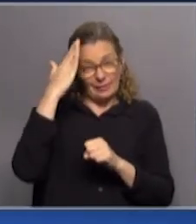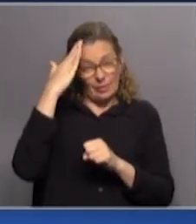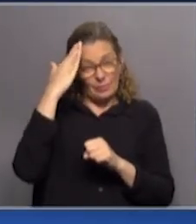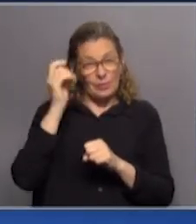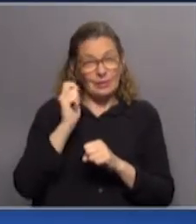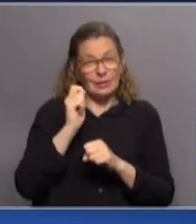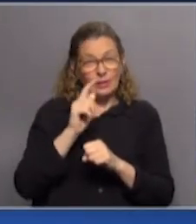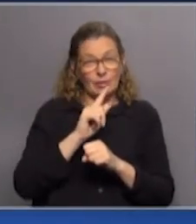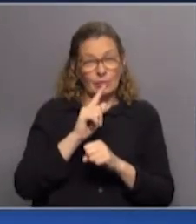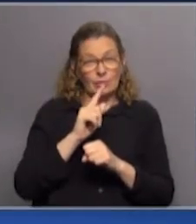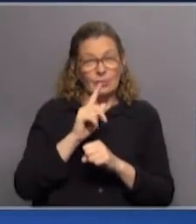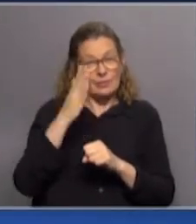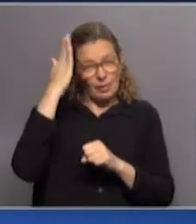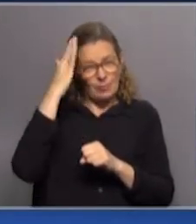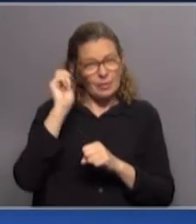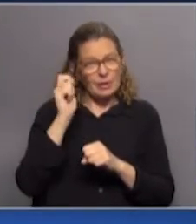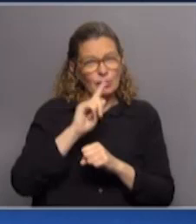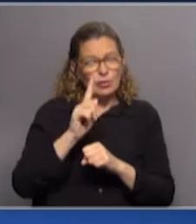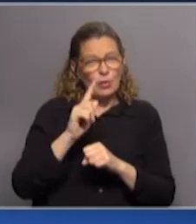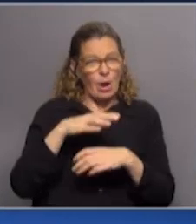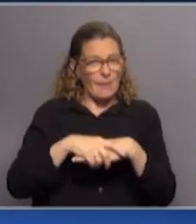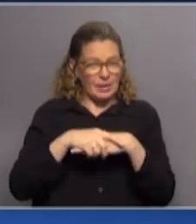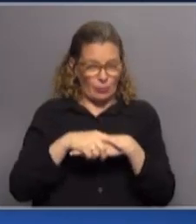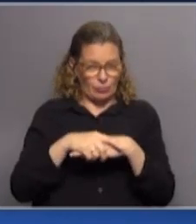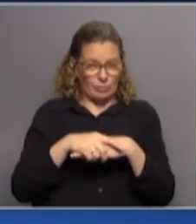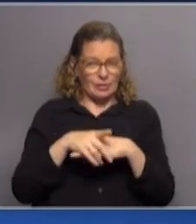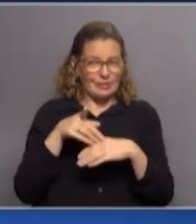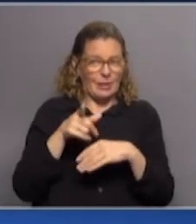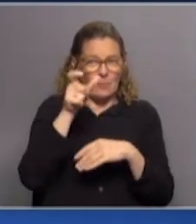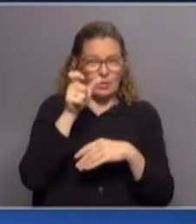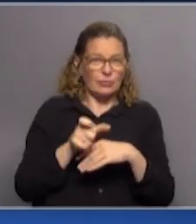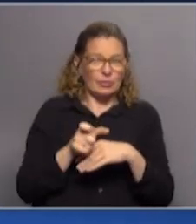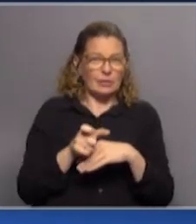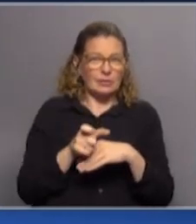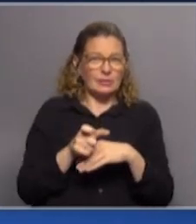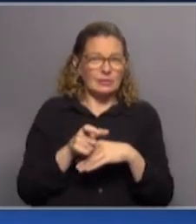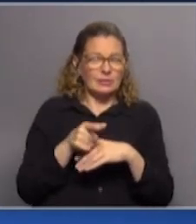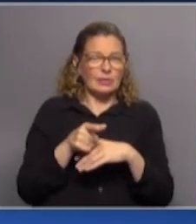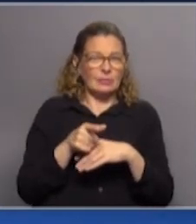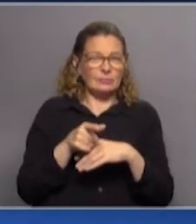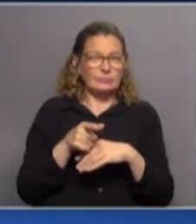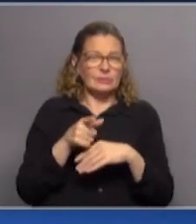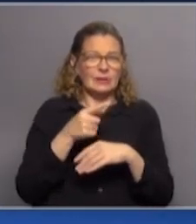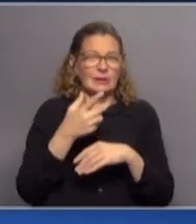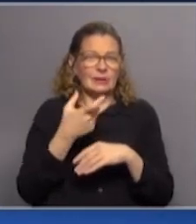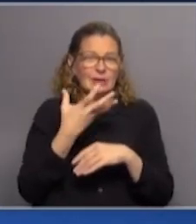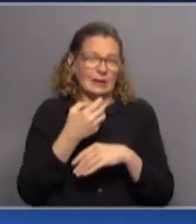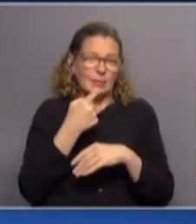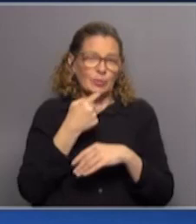quiénes no son nuestros amigos y no son nuestros amigos aquellos que traten o intenten